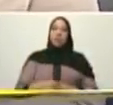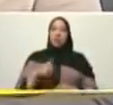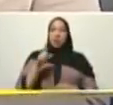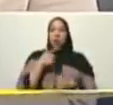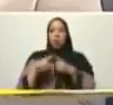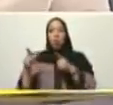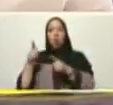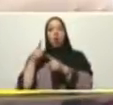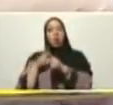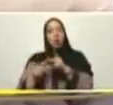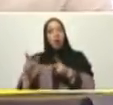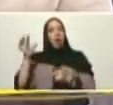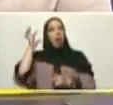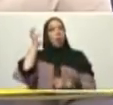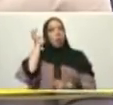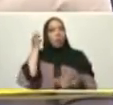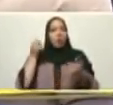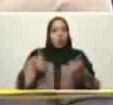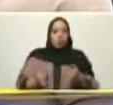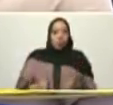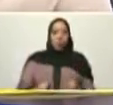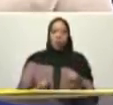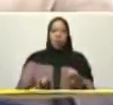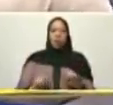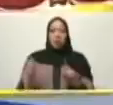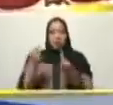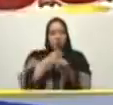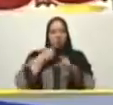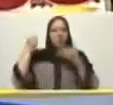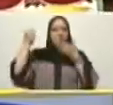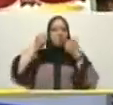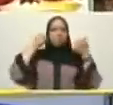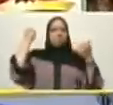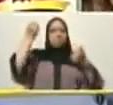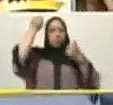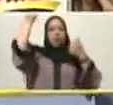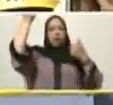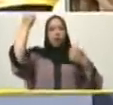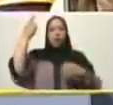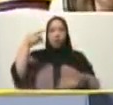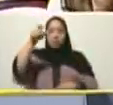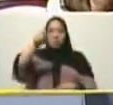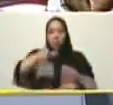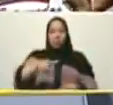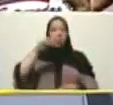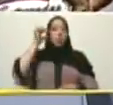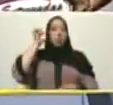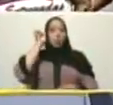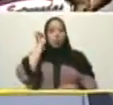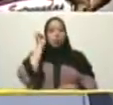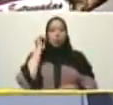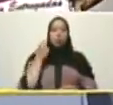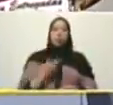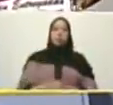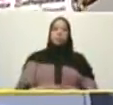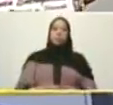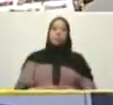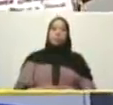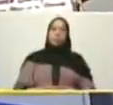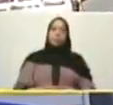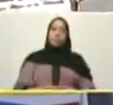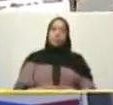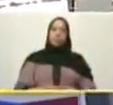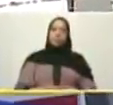Meuri sus hijas la mujer guerrera decir presidente que en este urbanismo como usted ha señalado estamos ya